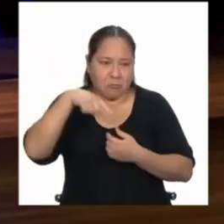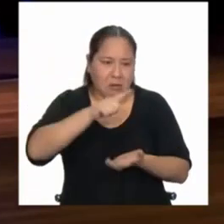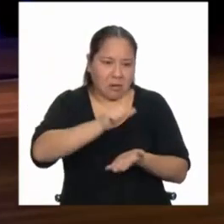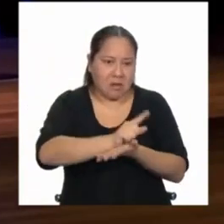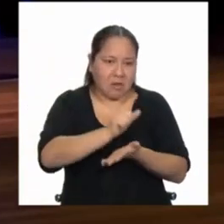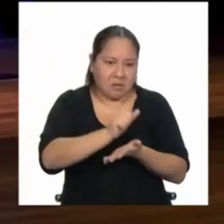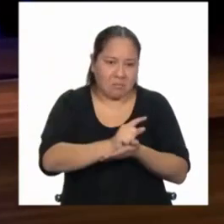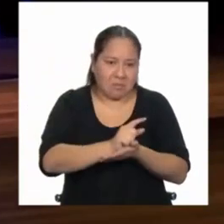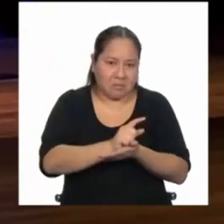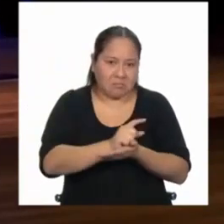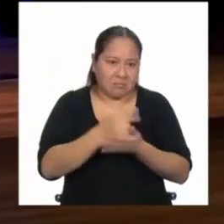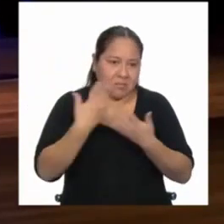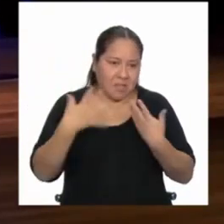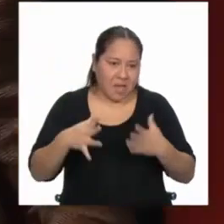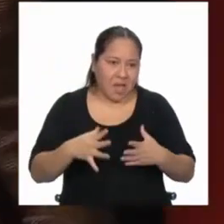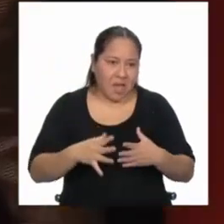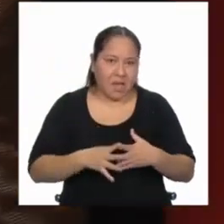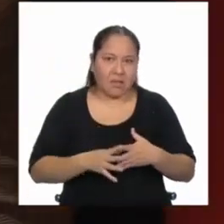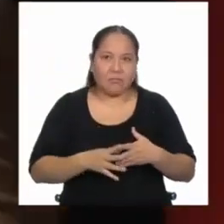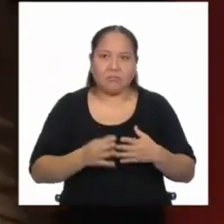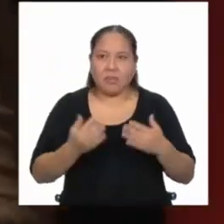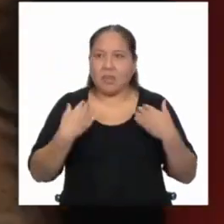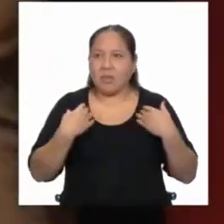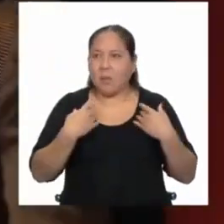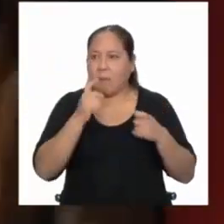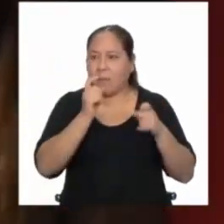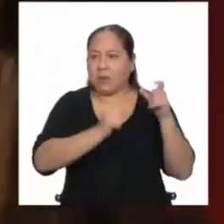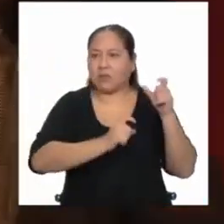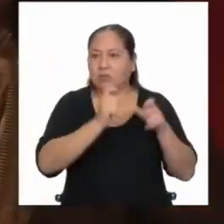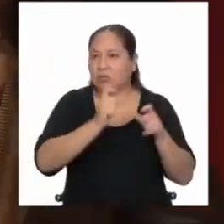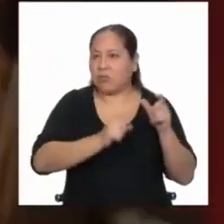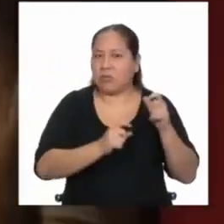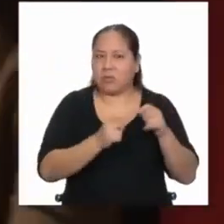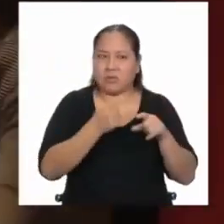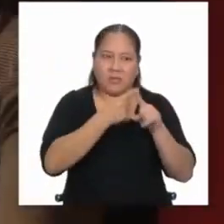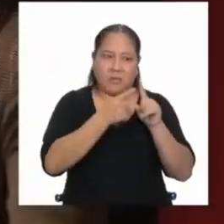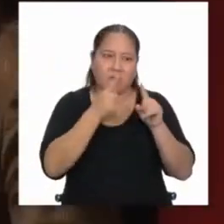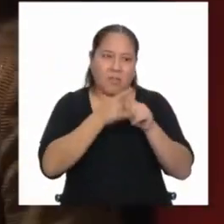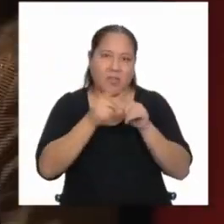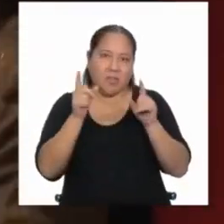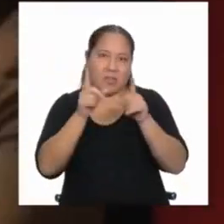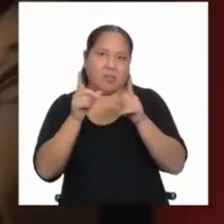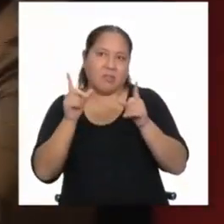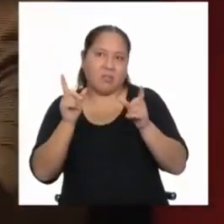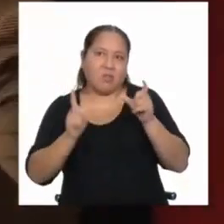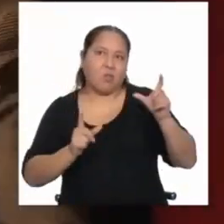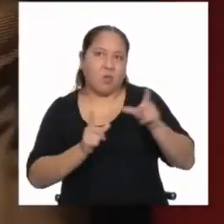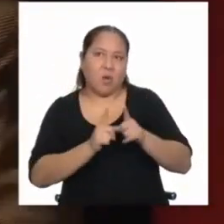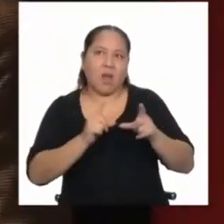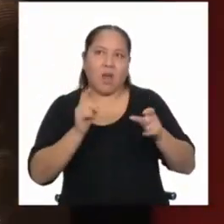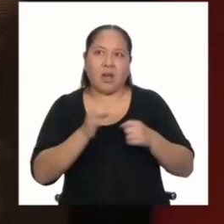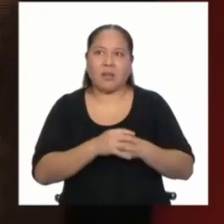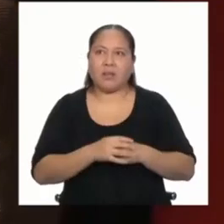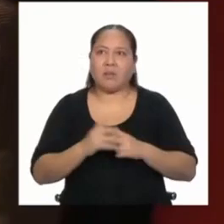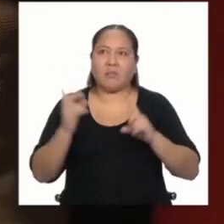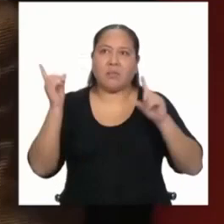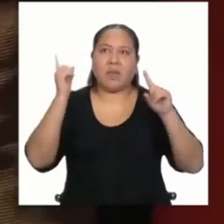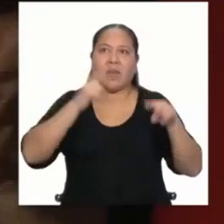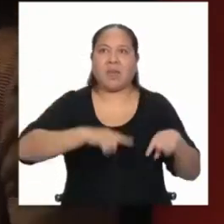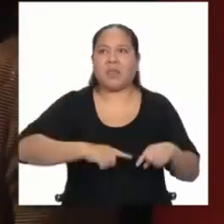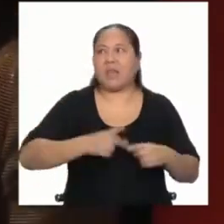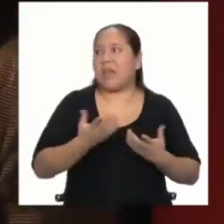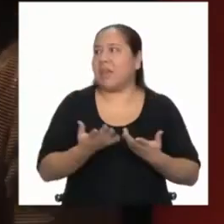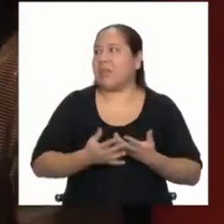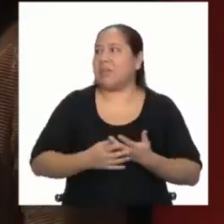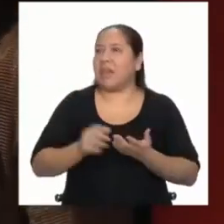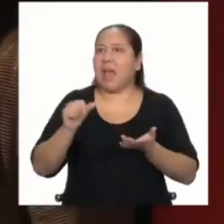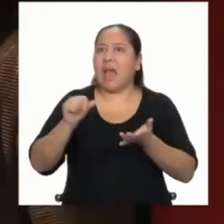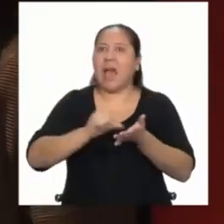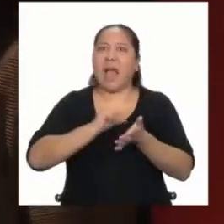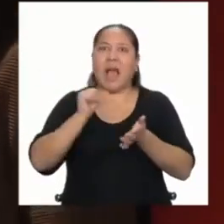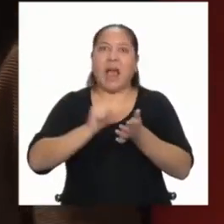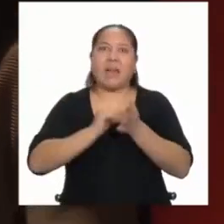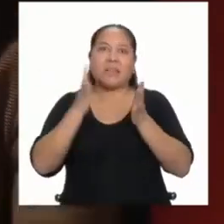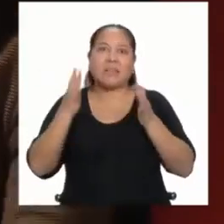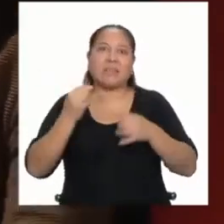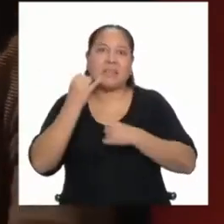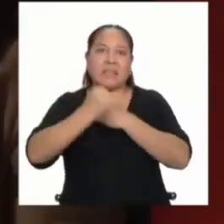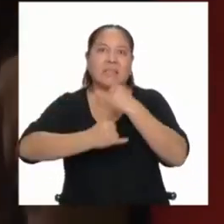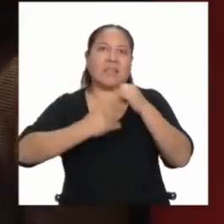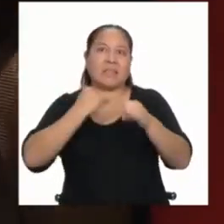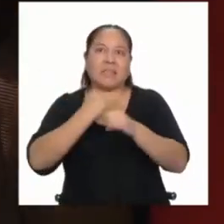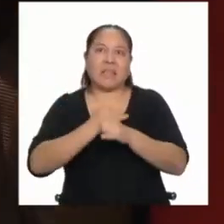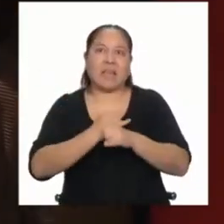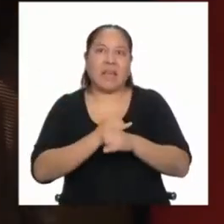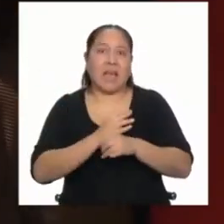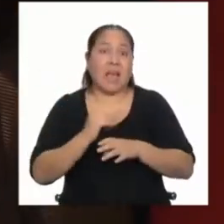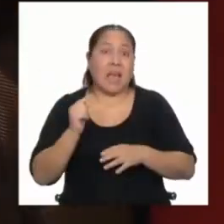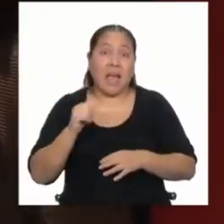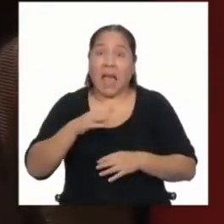porque ahora sí tenemos gente de todo el mundo, ¿no? Vienen hasta, no sé, vienen artistas internacionales todo el tiempo. Pero antes no venía nadie, acuérdense, no